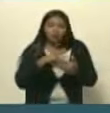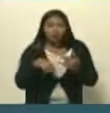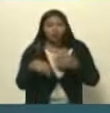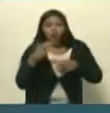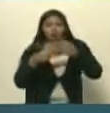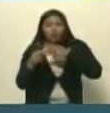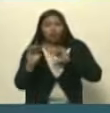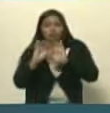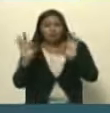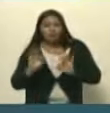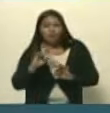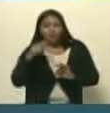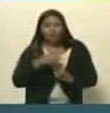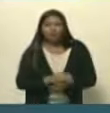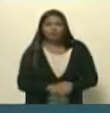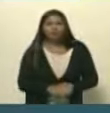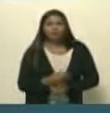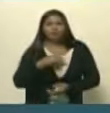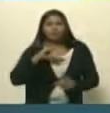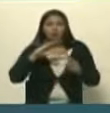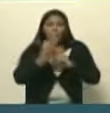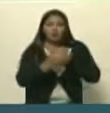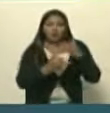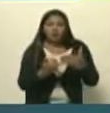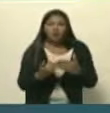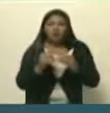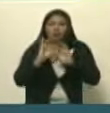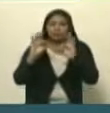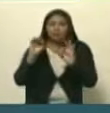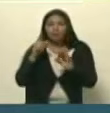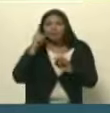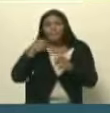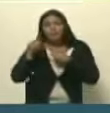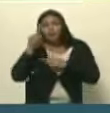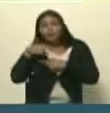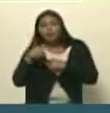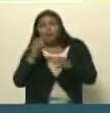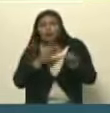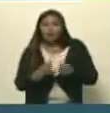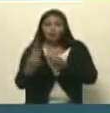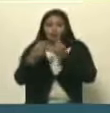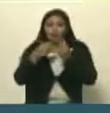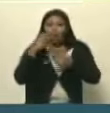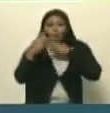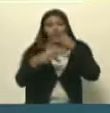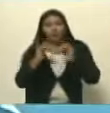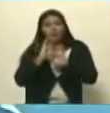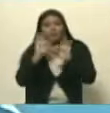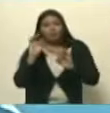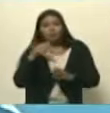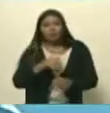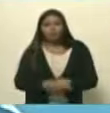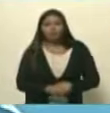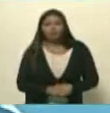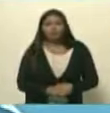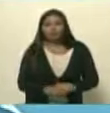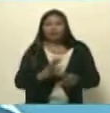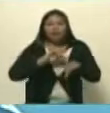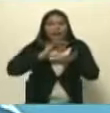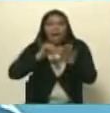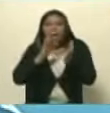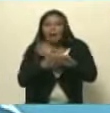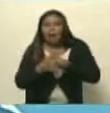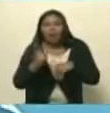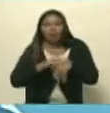soberana en la cultura en la información pero también en lo económico político y cultural Beto se nos agotó el tiempo